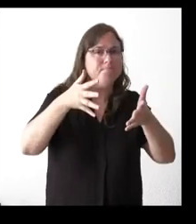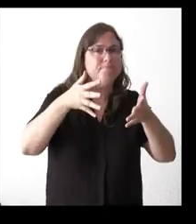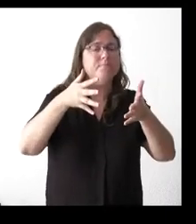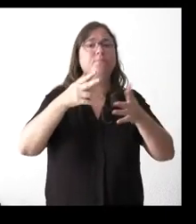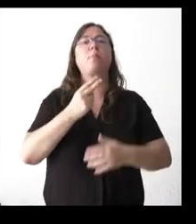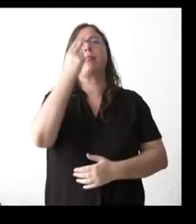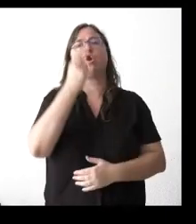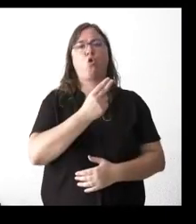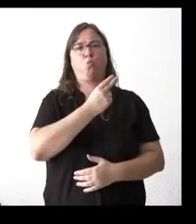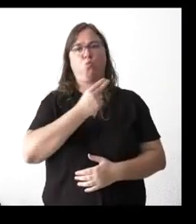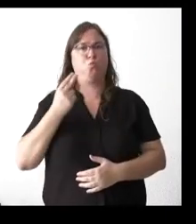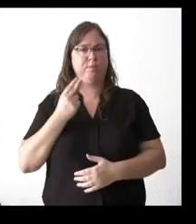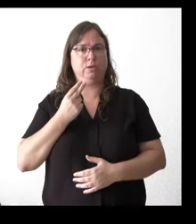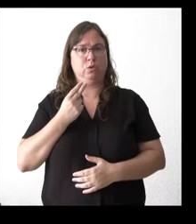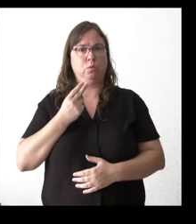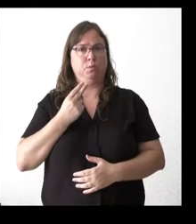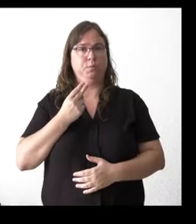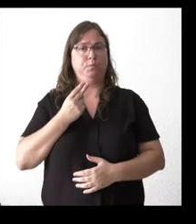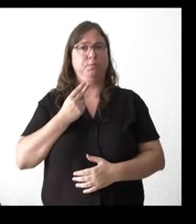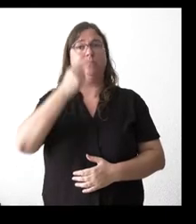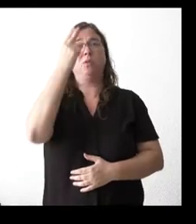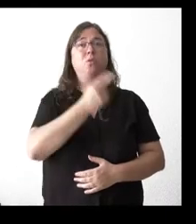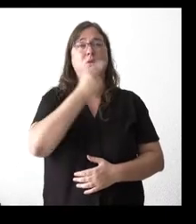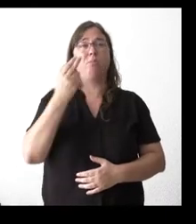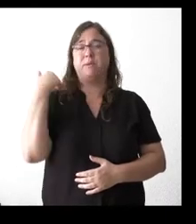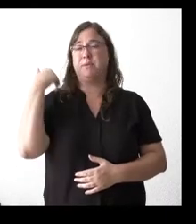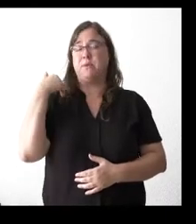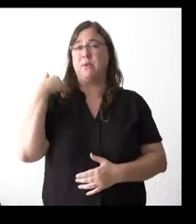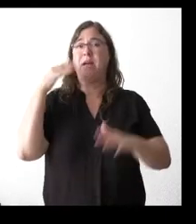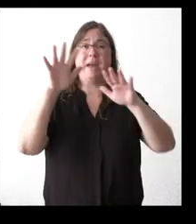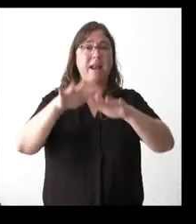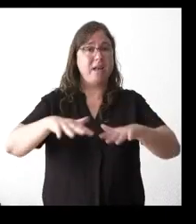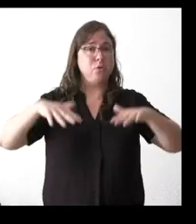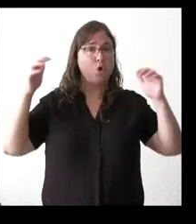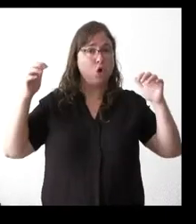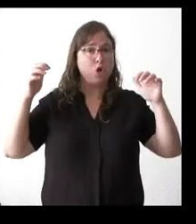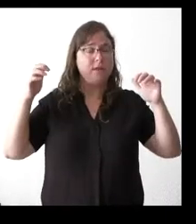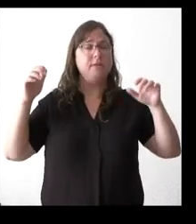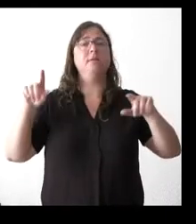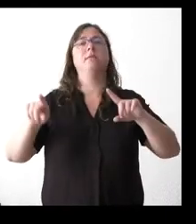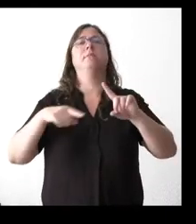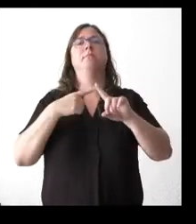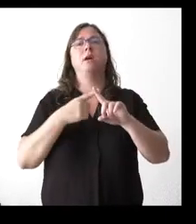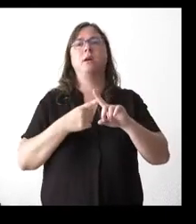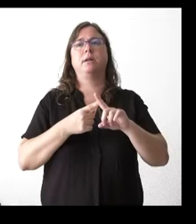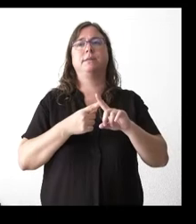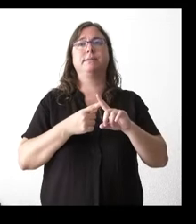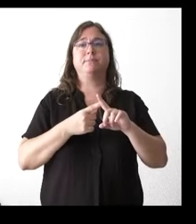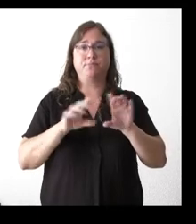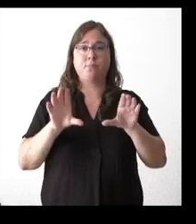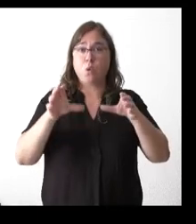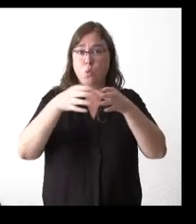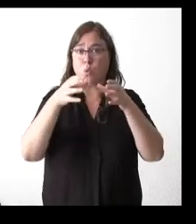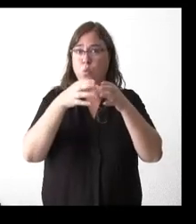compromiso que salió de las Cortes y que apoyaron los grupos que